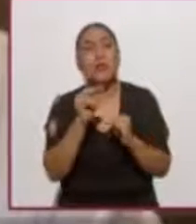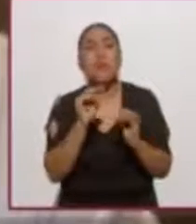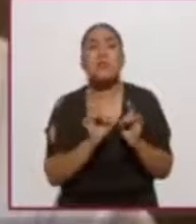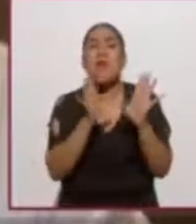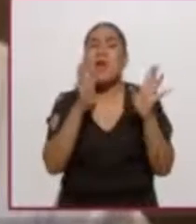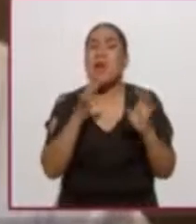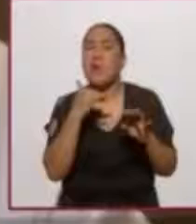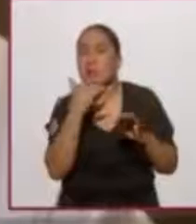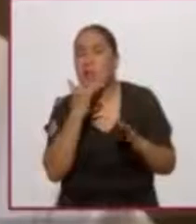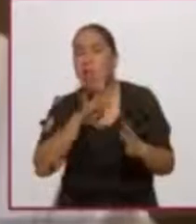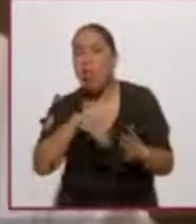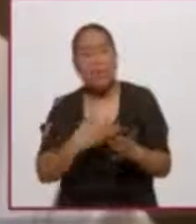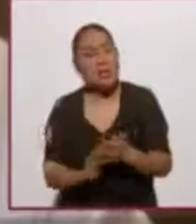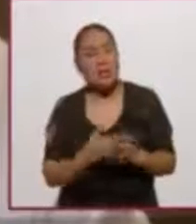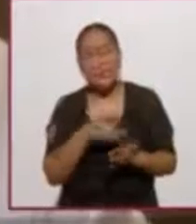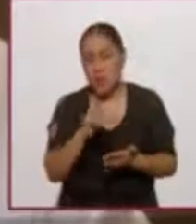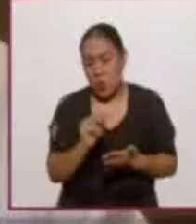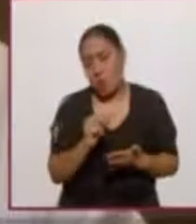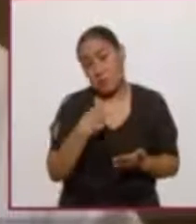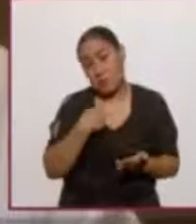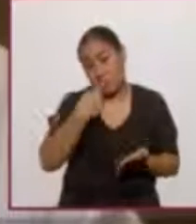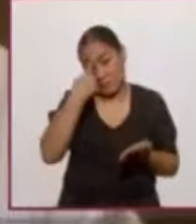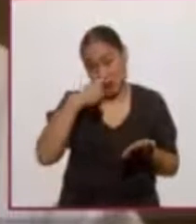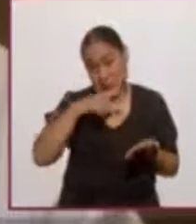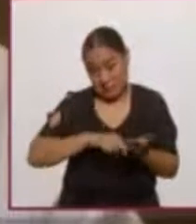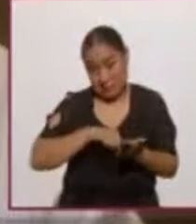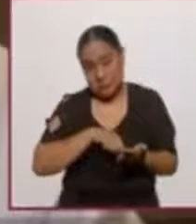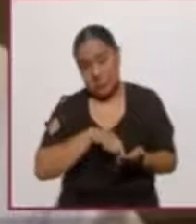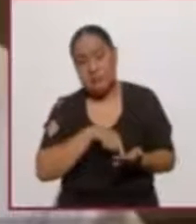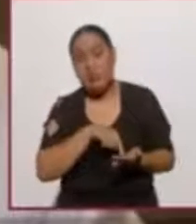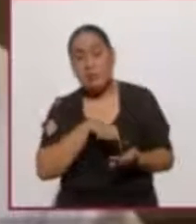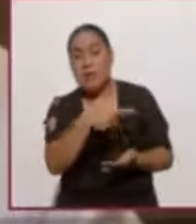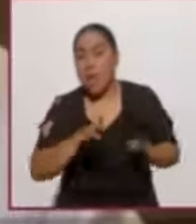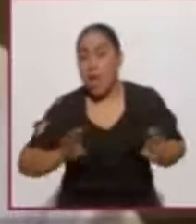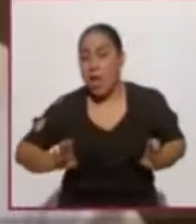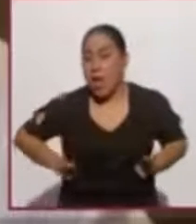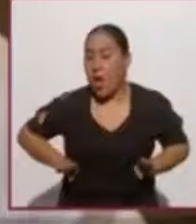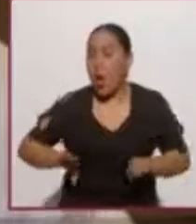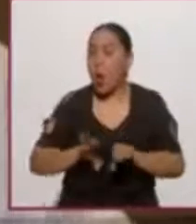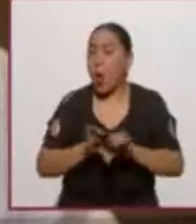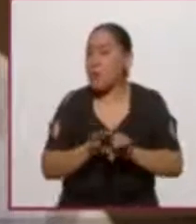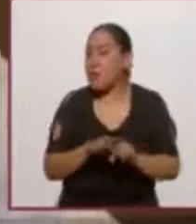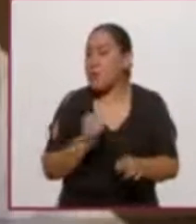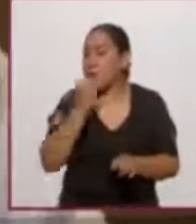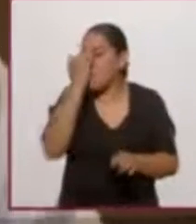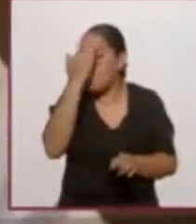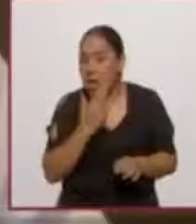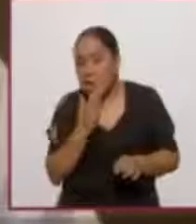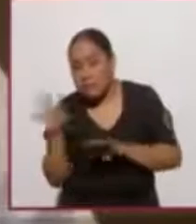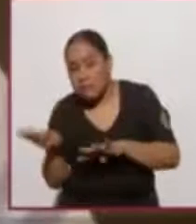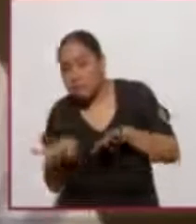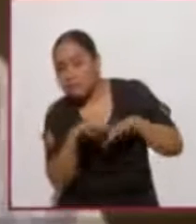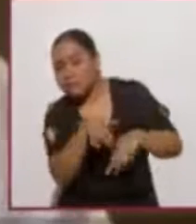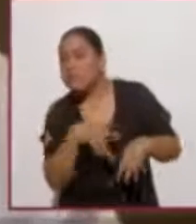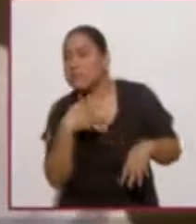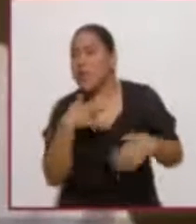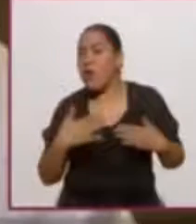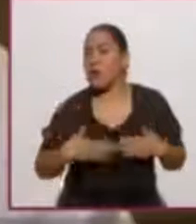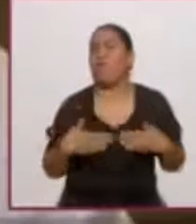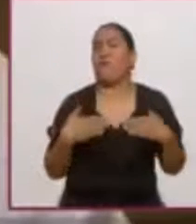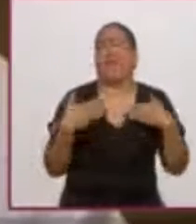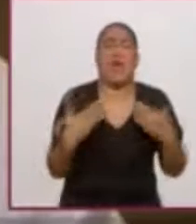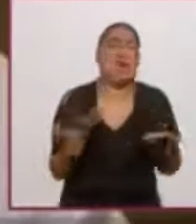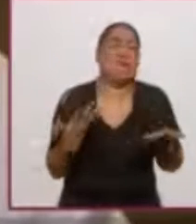Y que creo que son parte de esa imagen de confianza. Es todo un